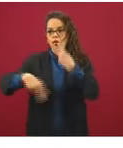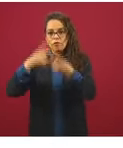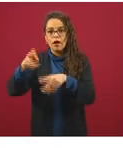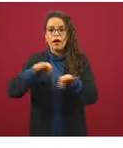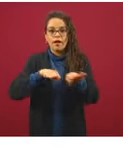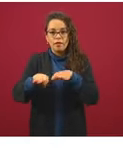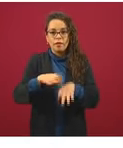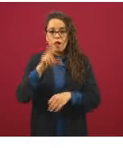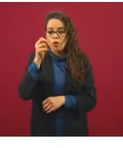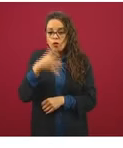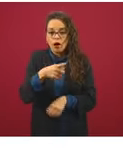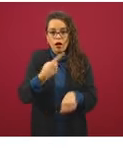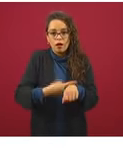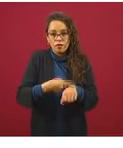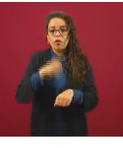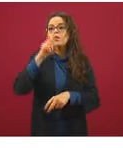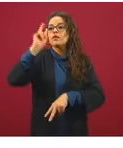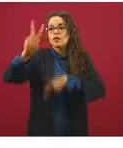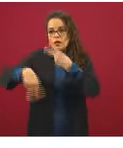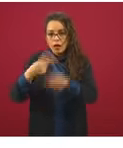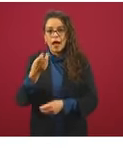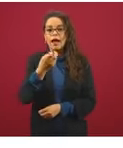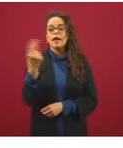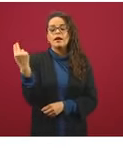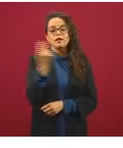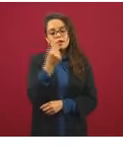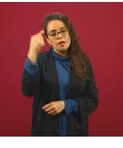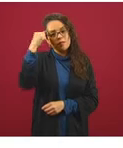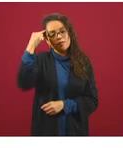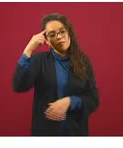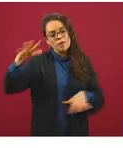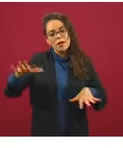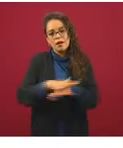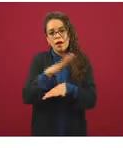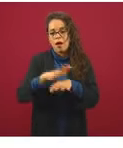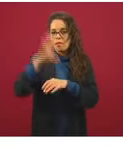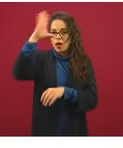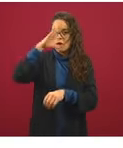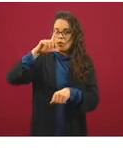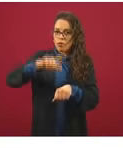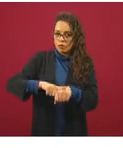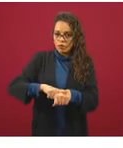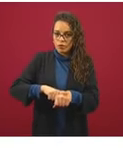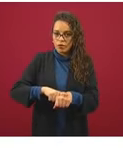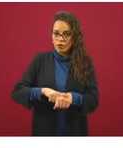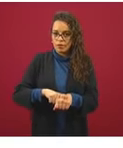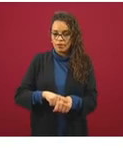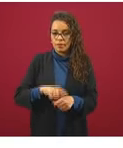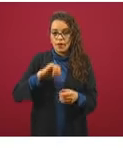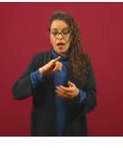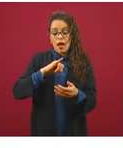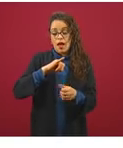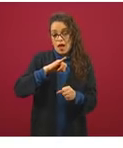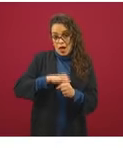hay que hacer es cambiar también esa cultura, acudir a recibir nuestra incapacidad y